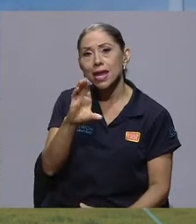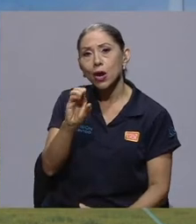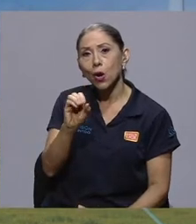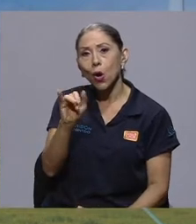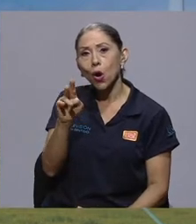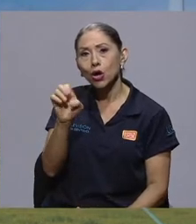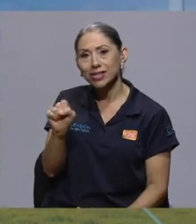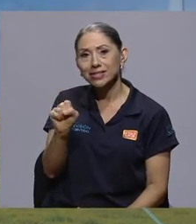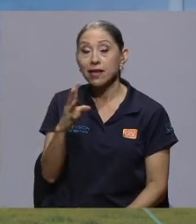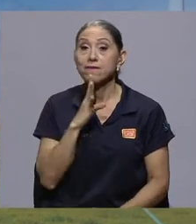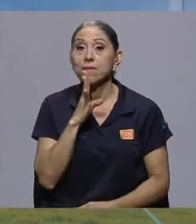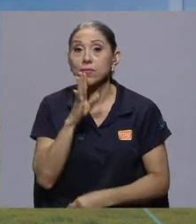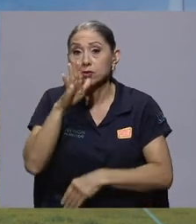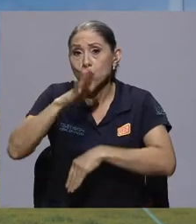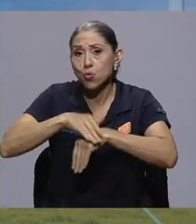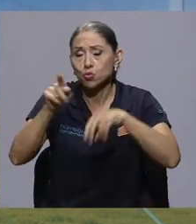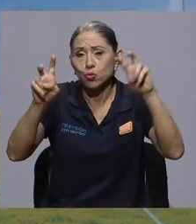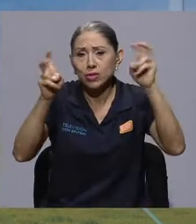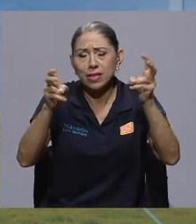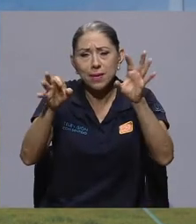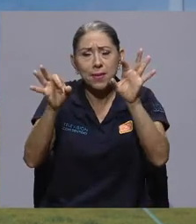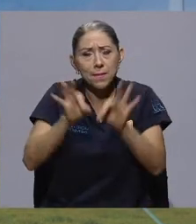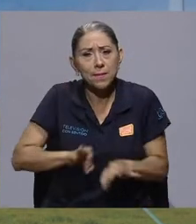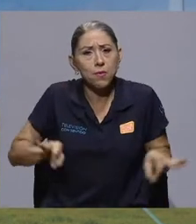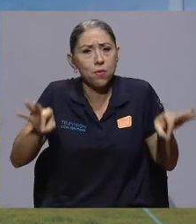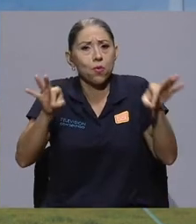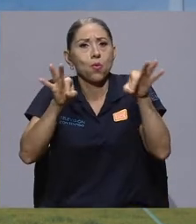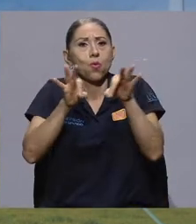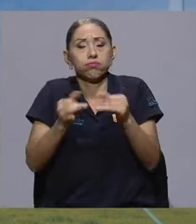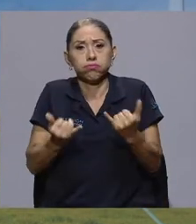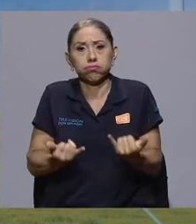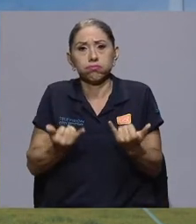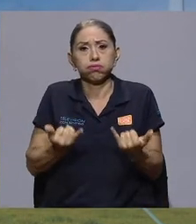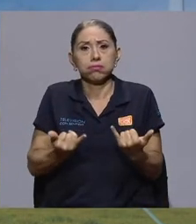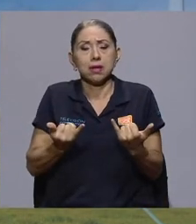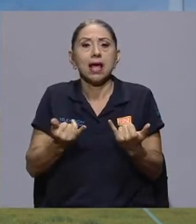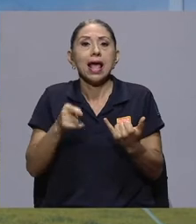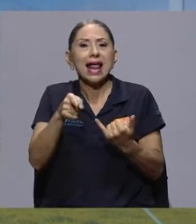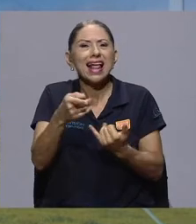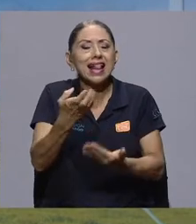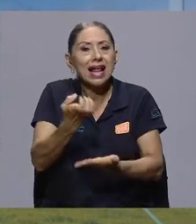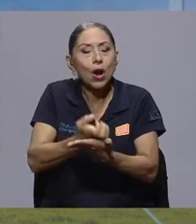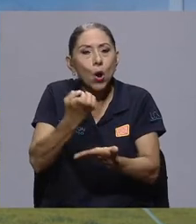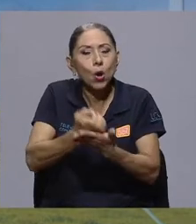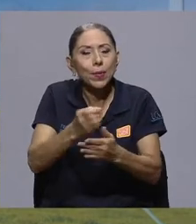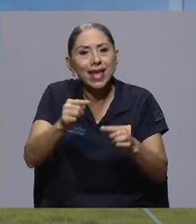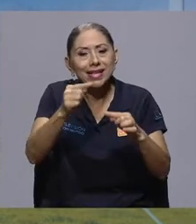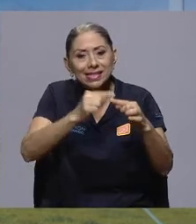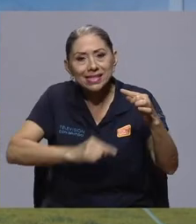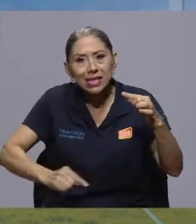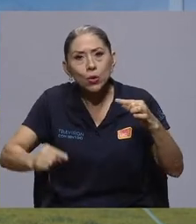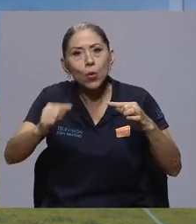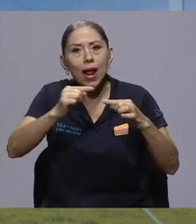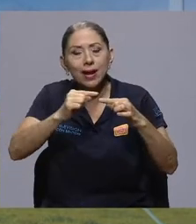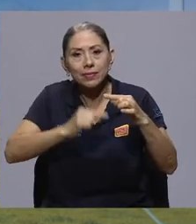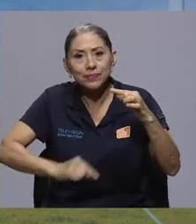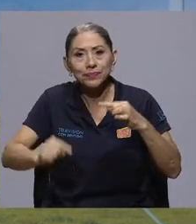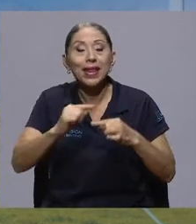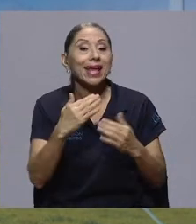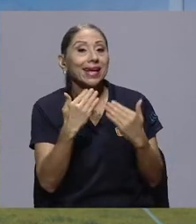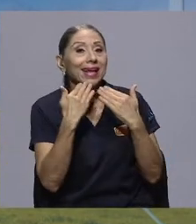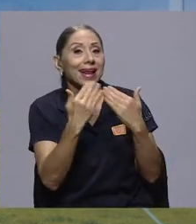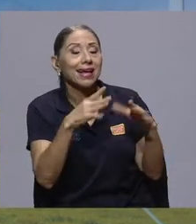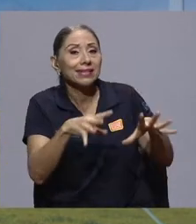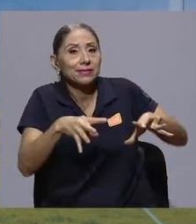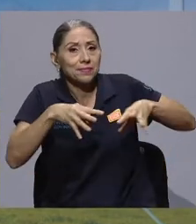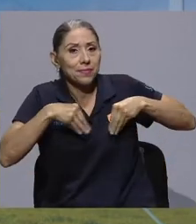conversar hoy de un tema sumamente relevante en la actualidad, como es la economía circular. Carla, gracias por aceptar